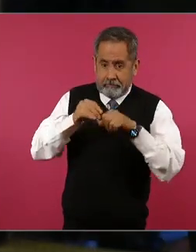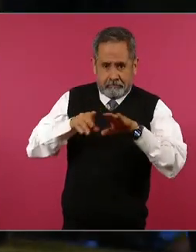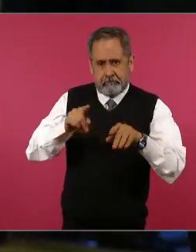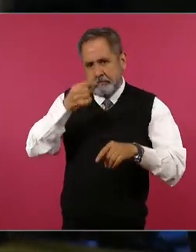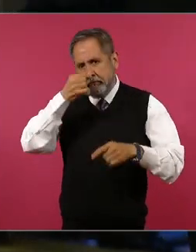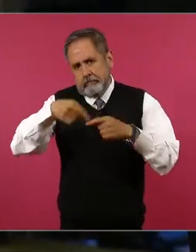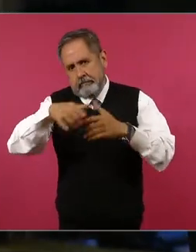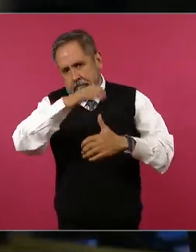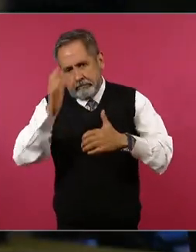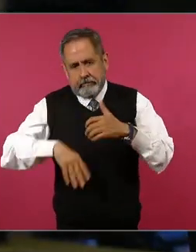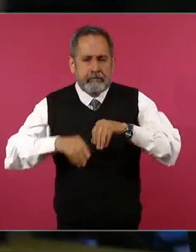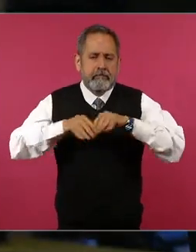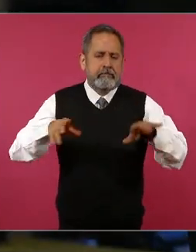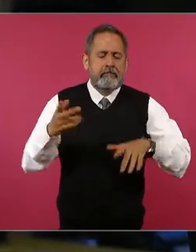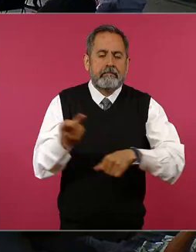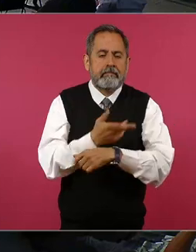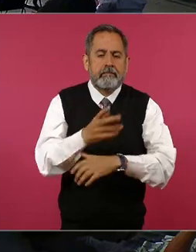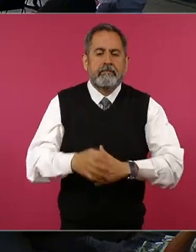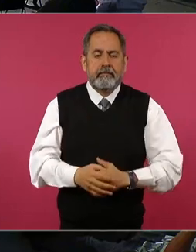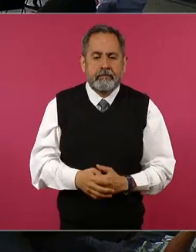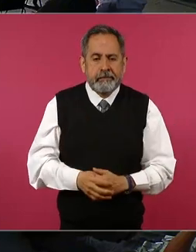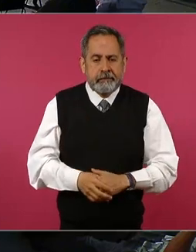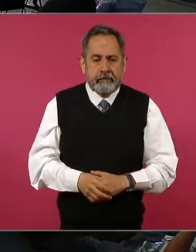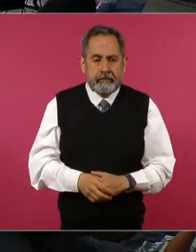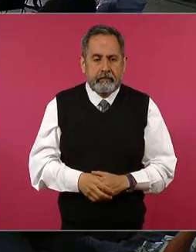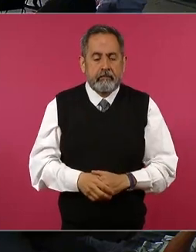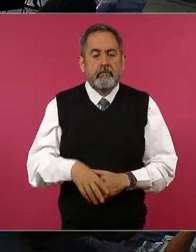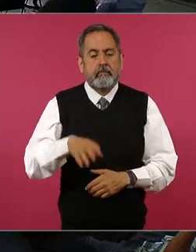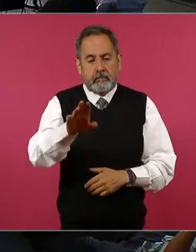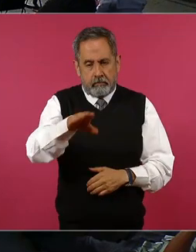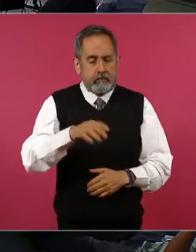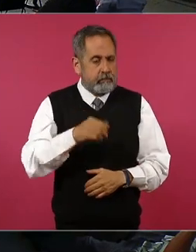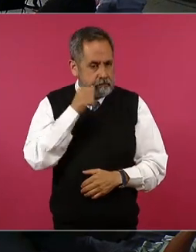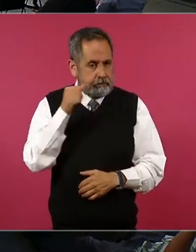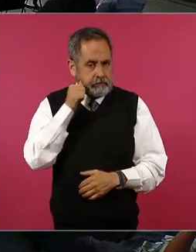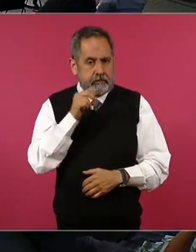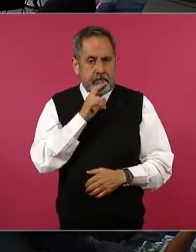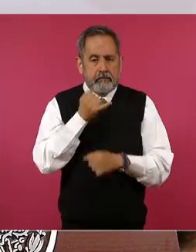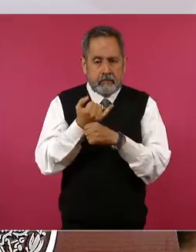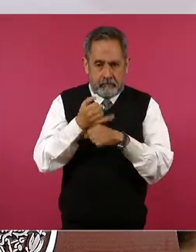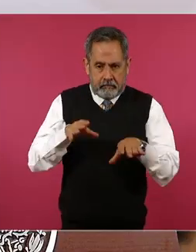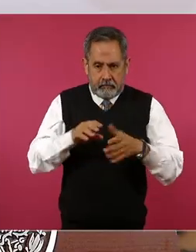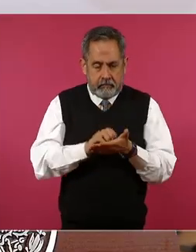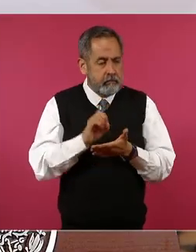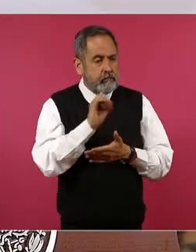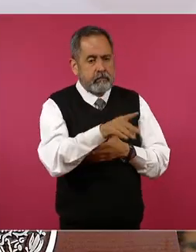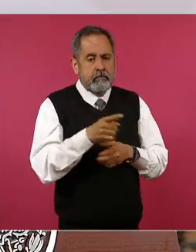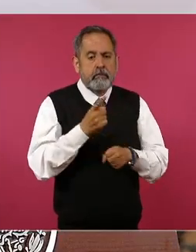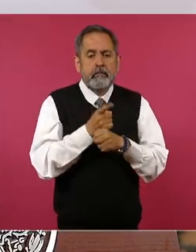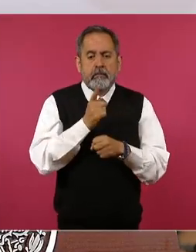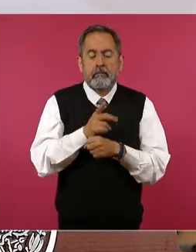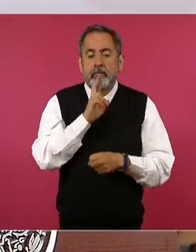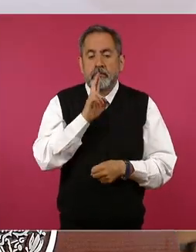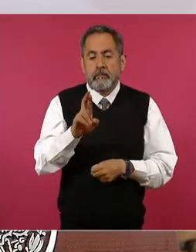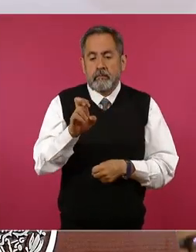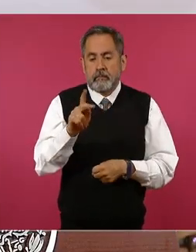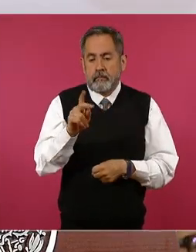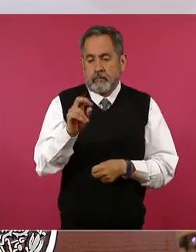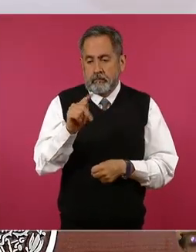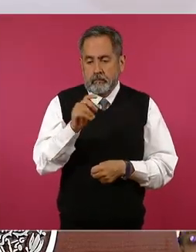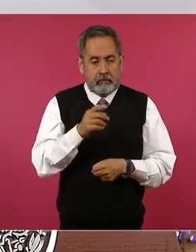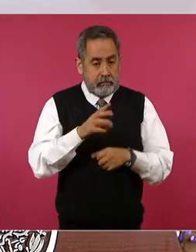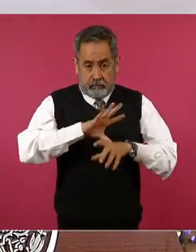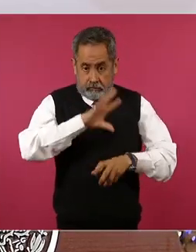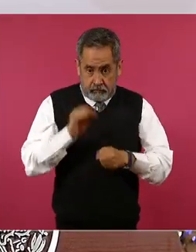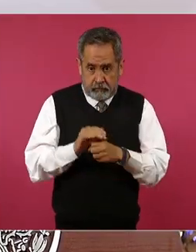a retirar gracias ya se envió ayer ya el informe es un primer reporte todavía